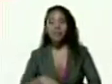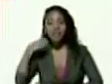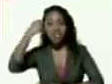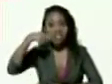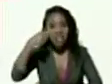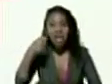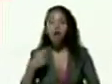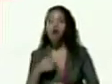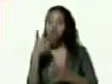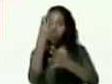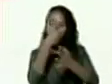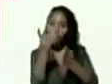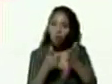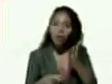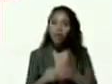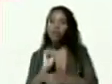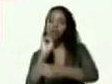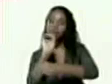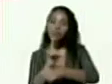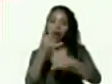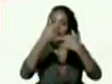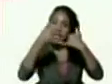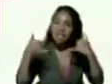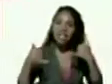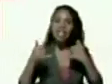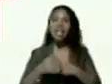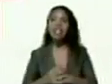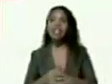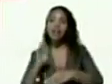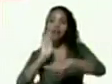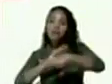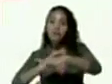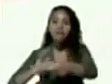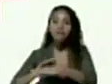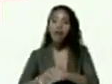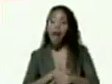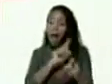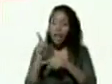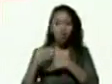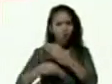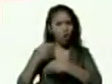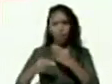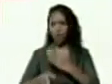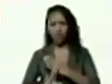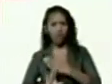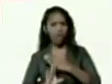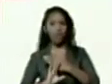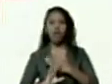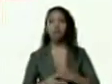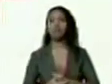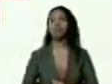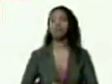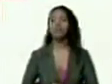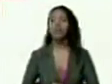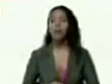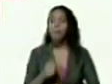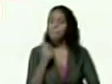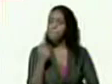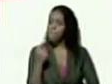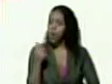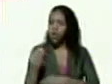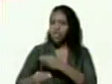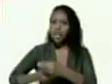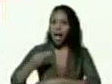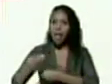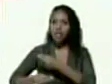documento línea convocatoria eso no lo hemos hecho todavía muy poco se ha hecho